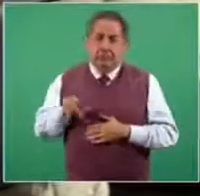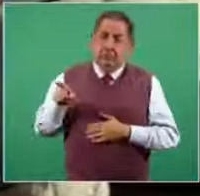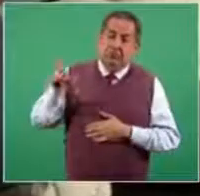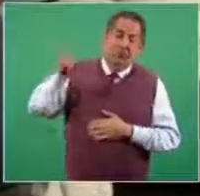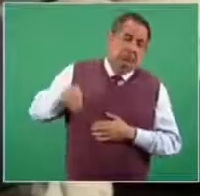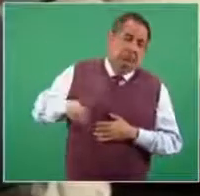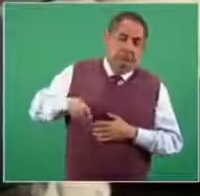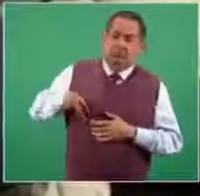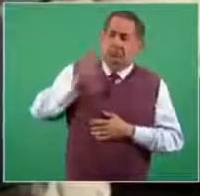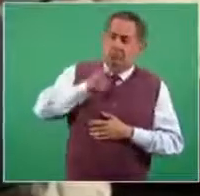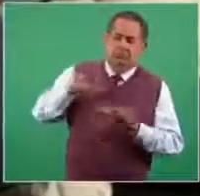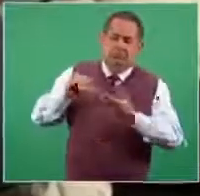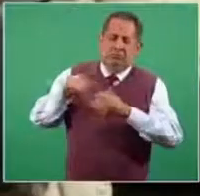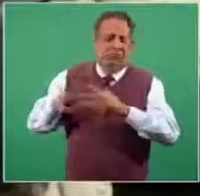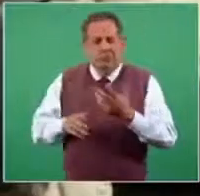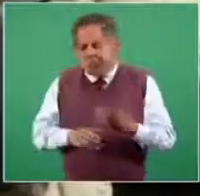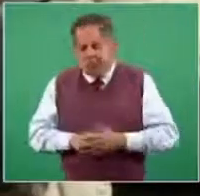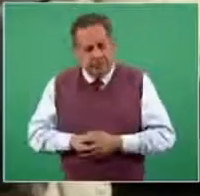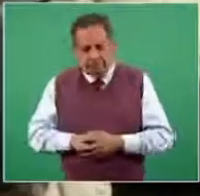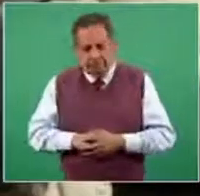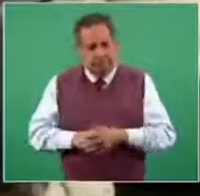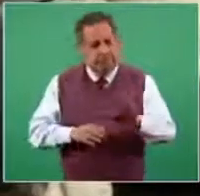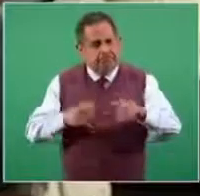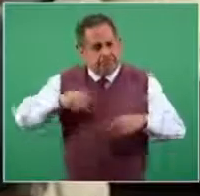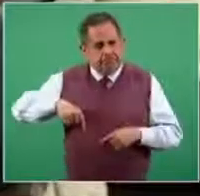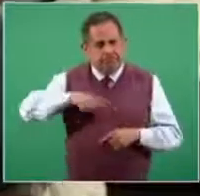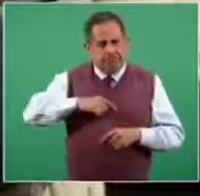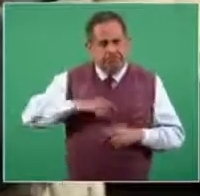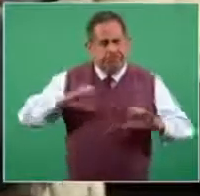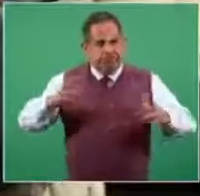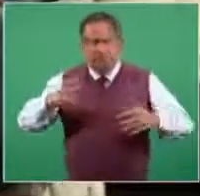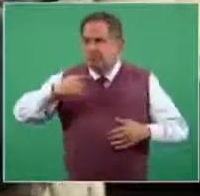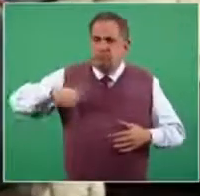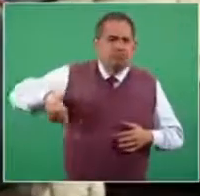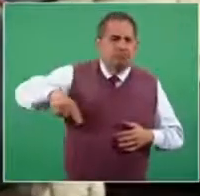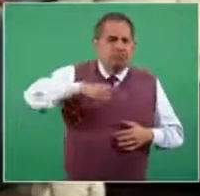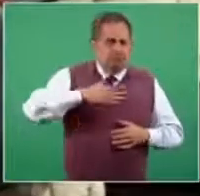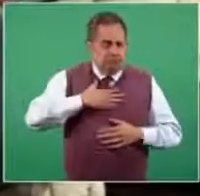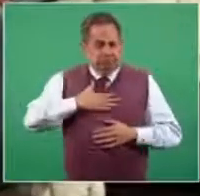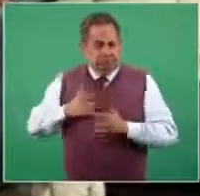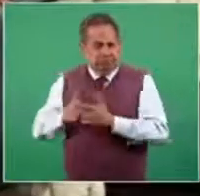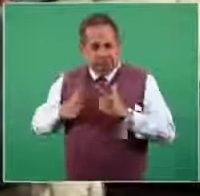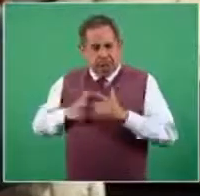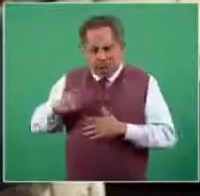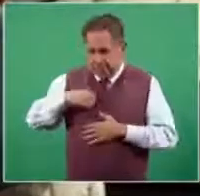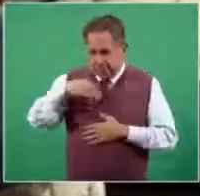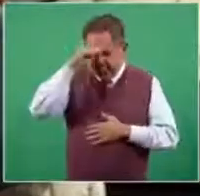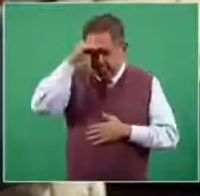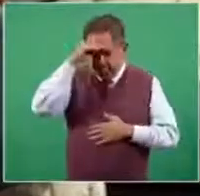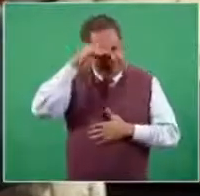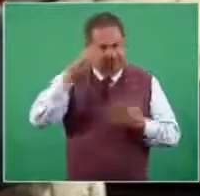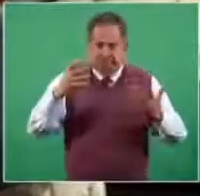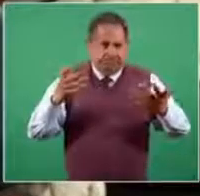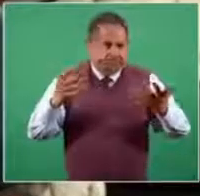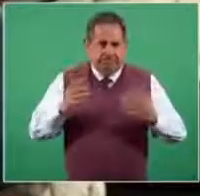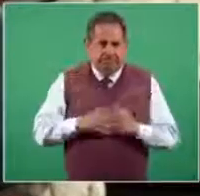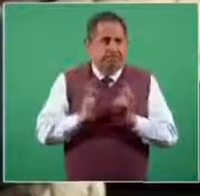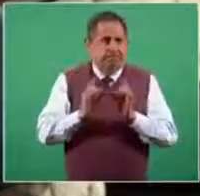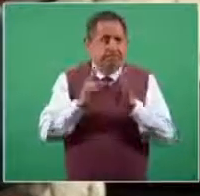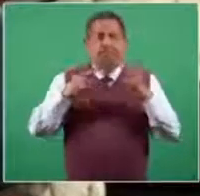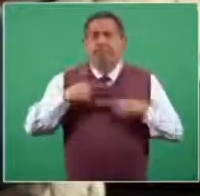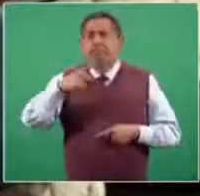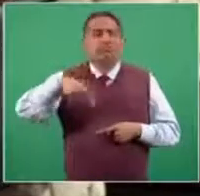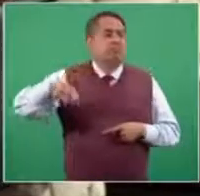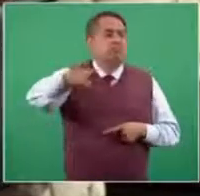culpables por un mal manejo. nosotros, como sociedad, en nuestro grupo, manejamos que hay veces que la sociedad no hace